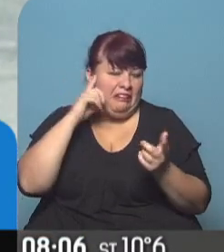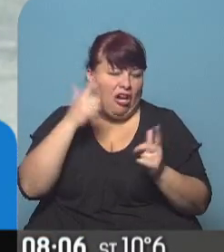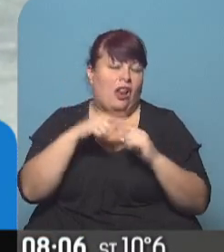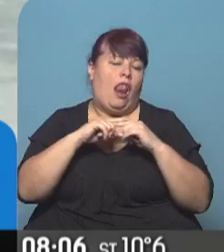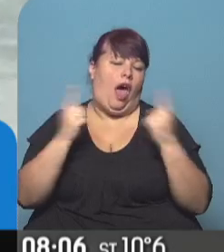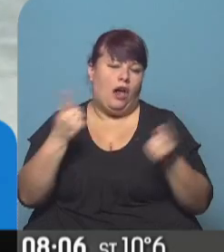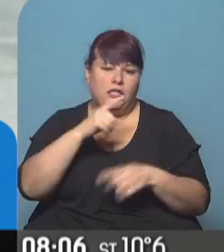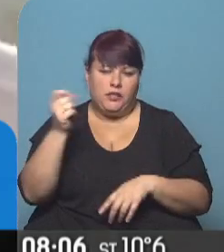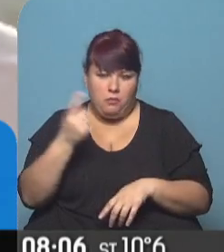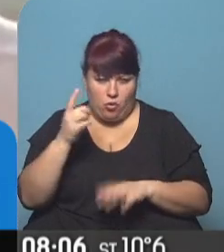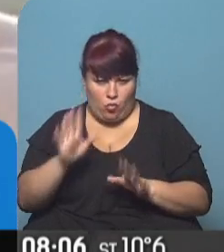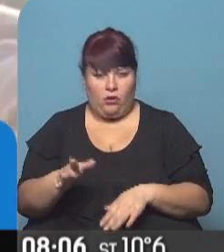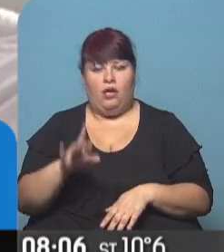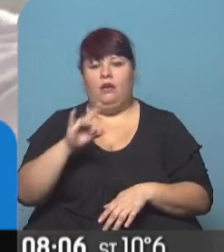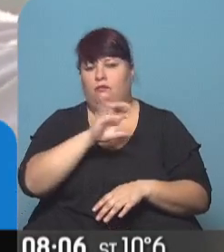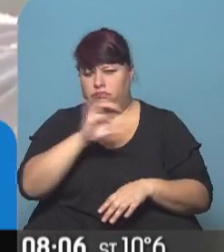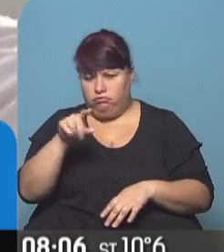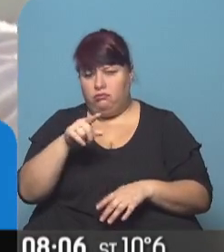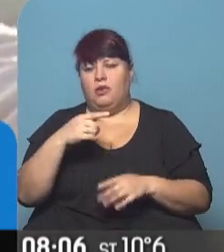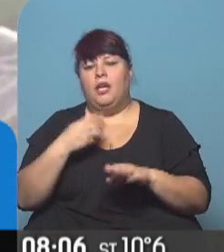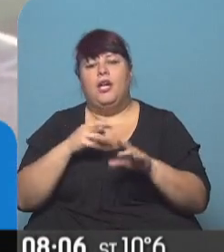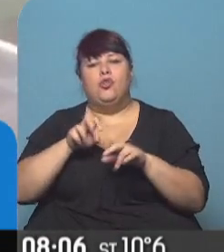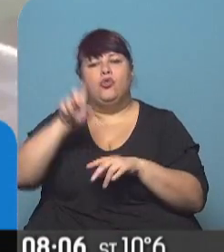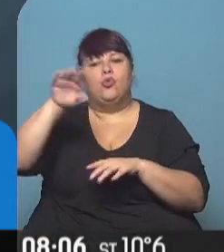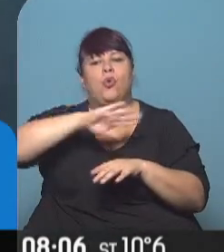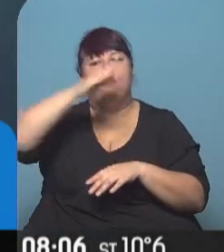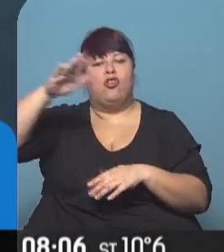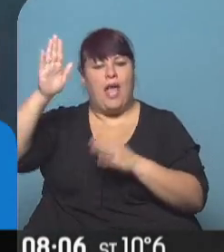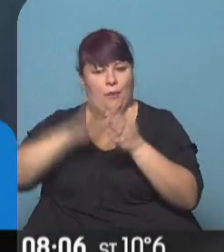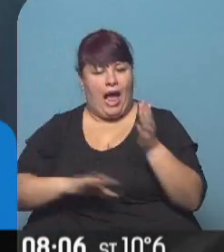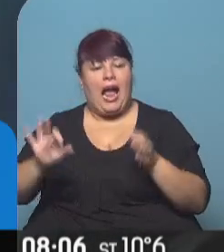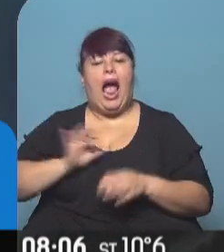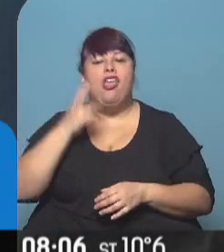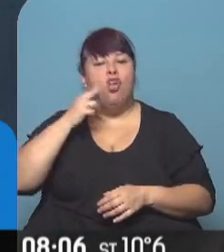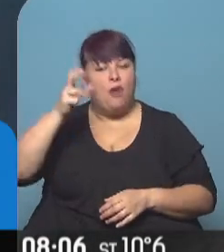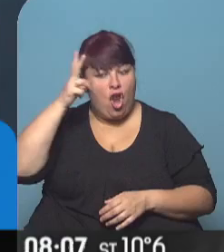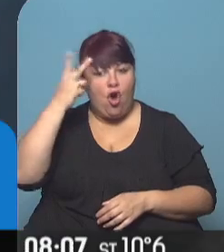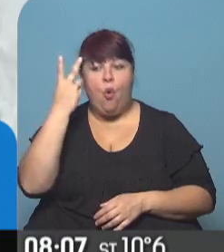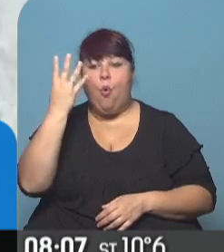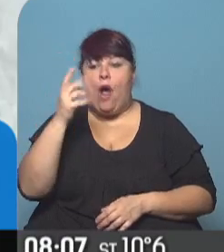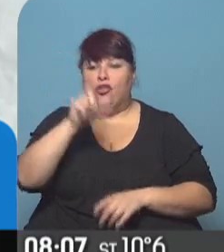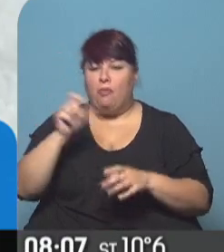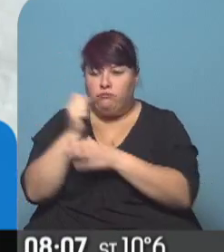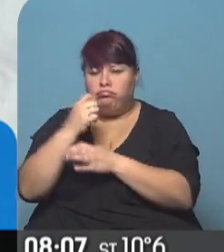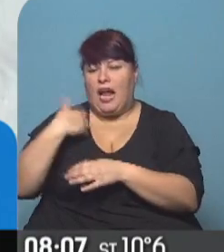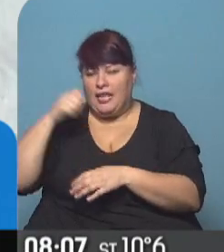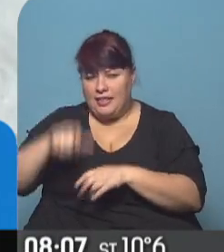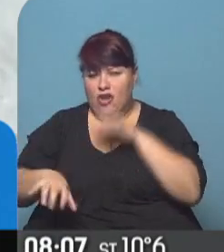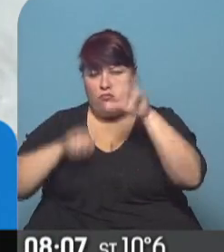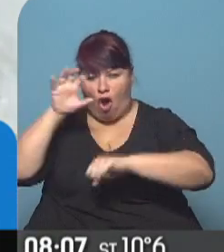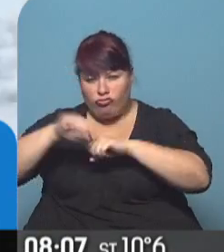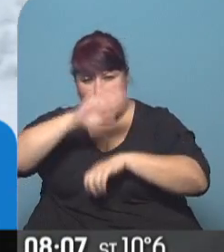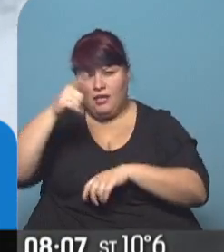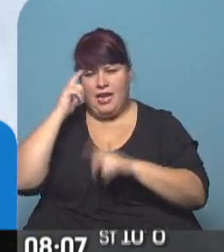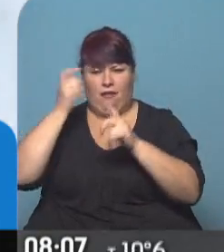poco larga de 100 minutos. Daulaguiri, ascenso a la Montaña Blanca, año 2008. Cuatro montañistas y amigos argentinos, con